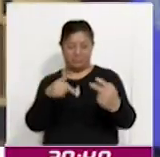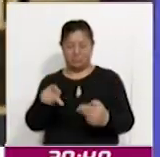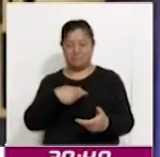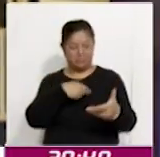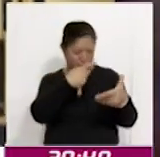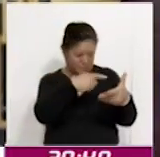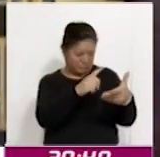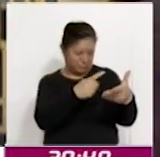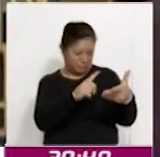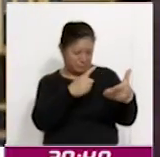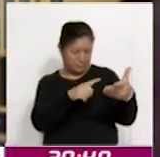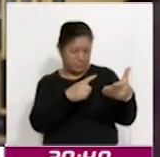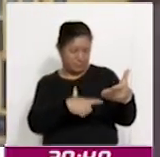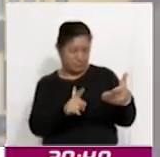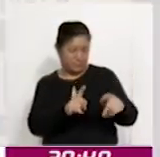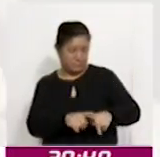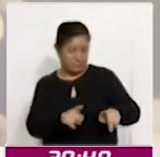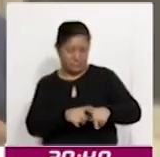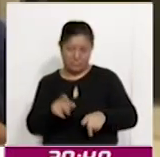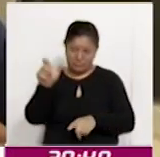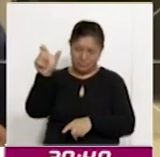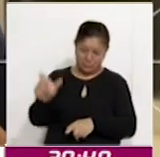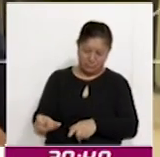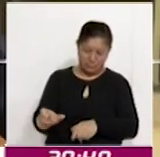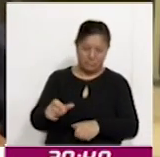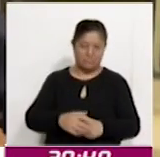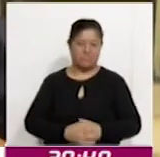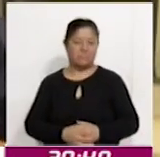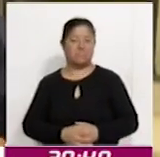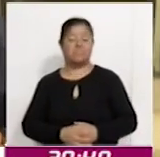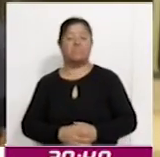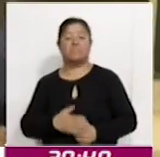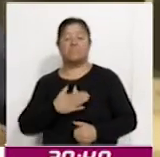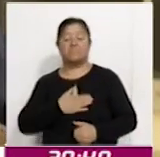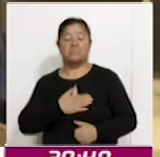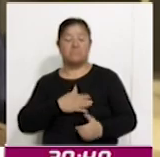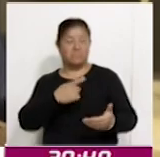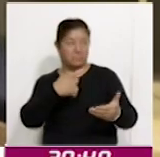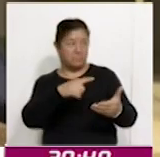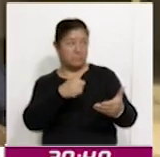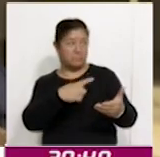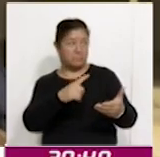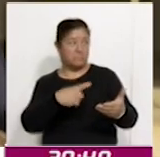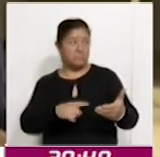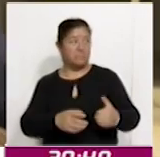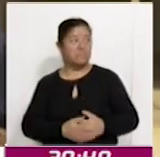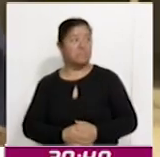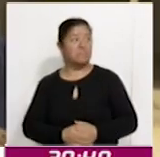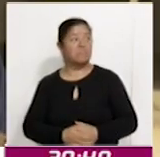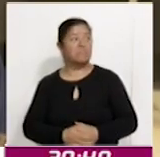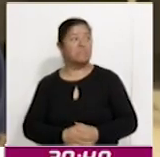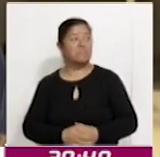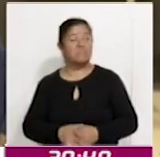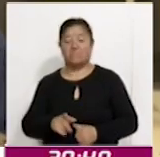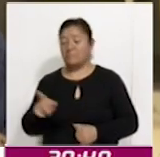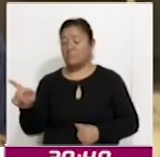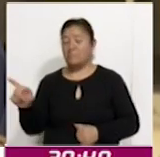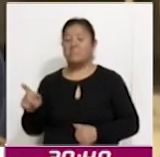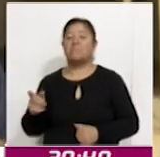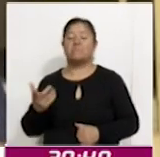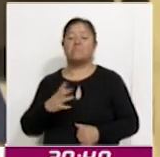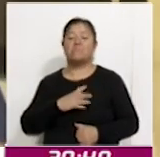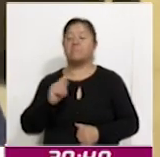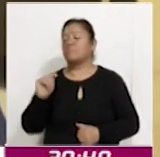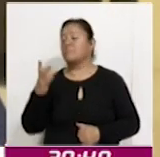diversos aspectos de sus presentaciones. Lo que estamos calificando aquí a los muchachos es la técnica vocal,